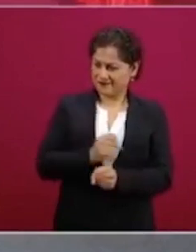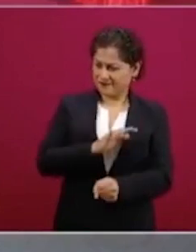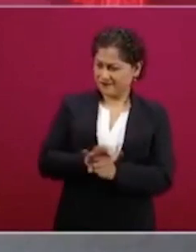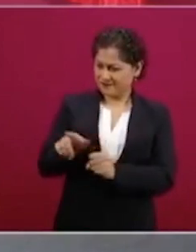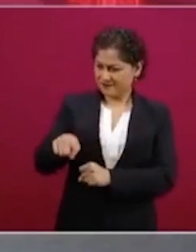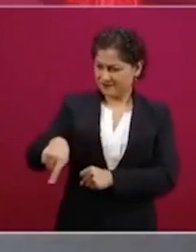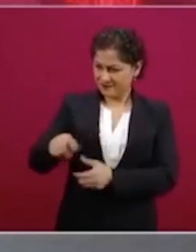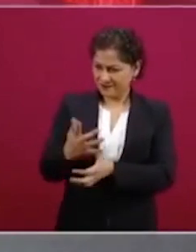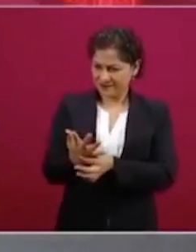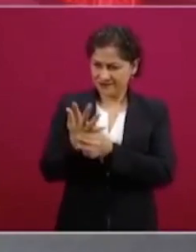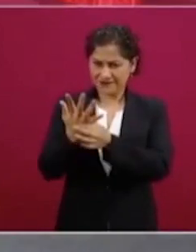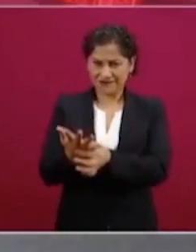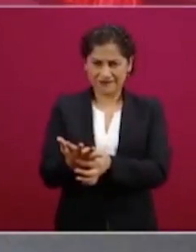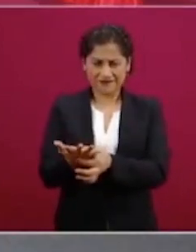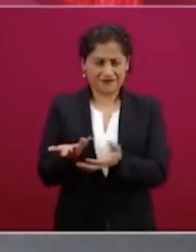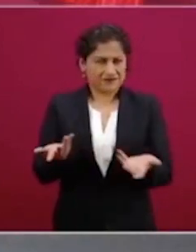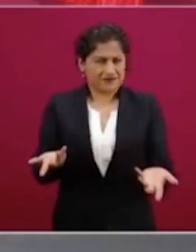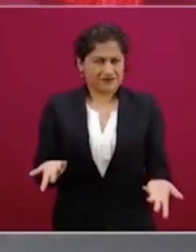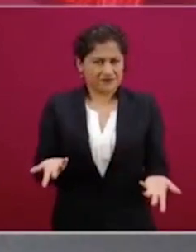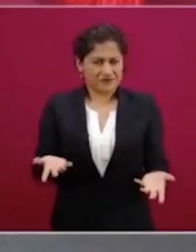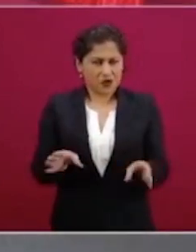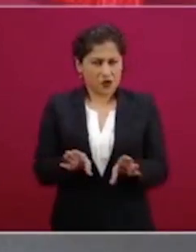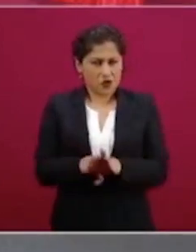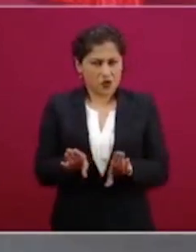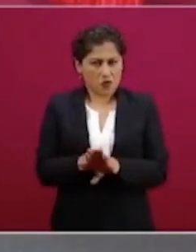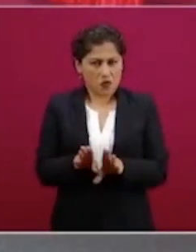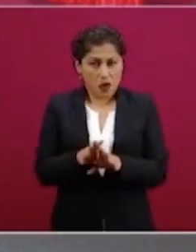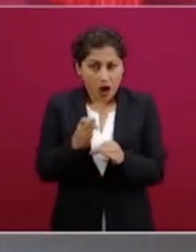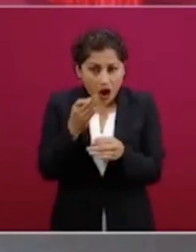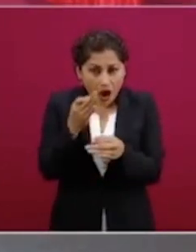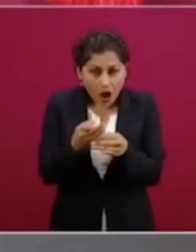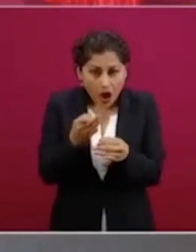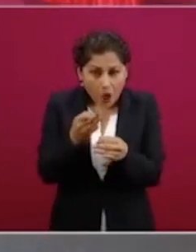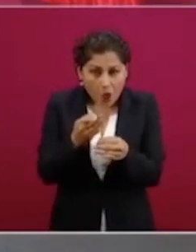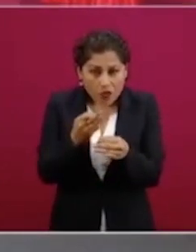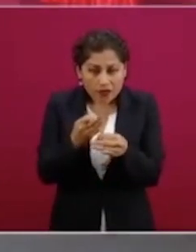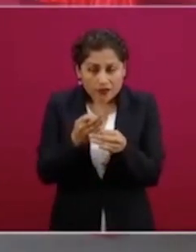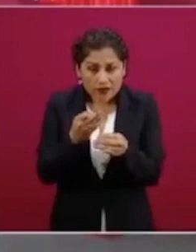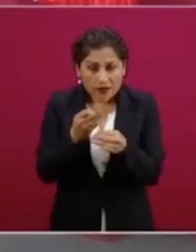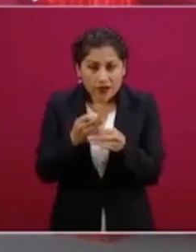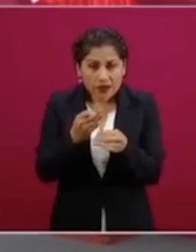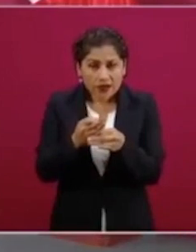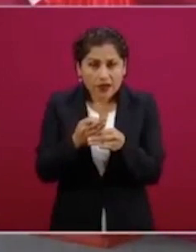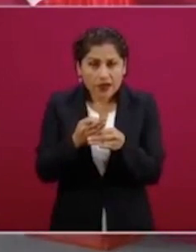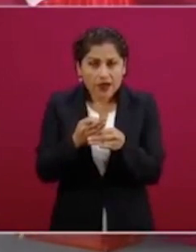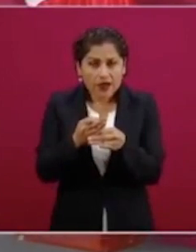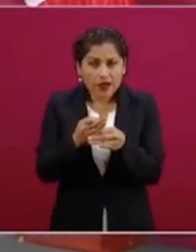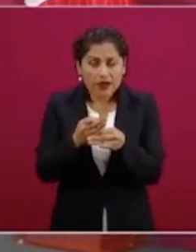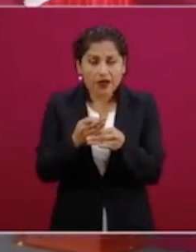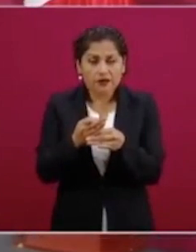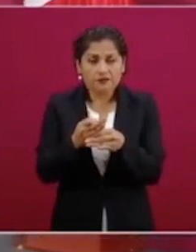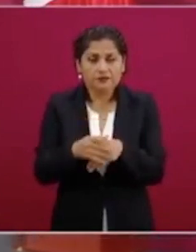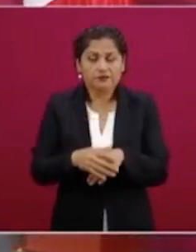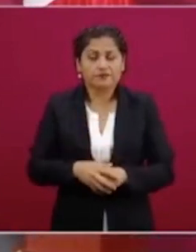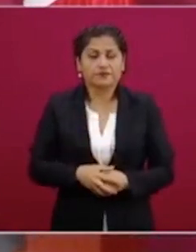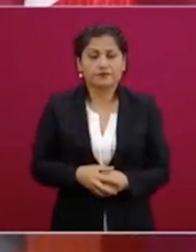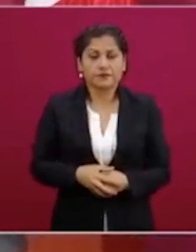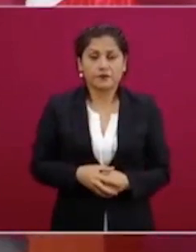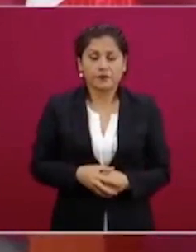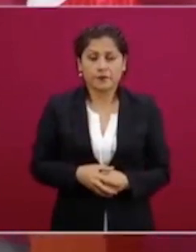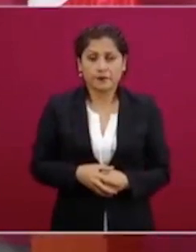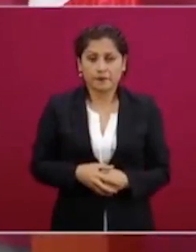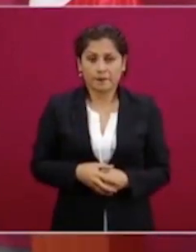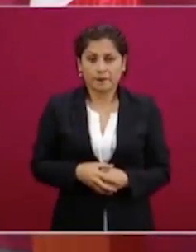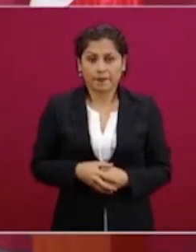afortunadamente tenemos ocupada el